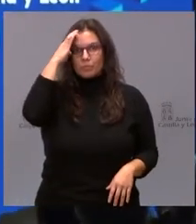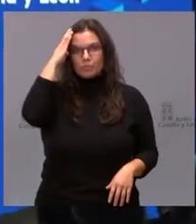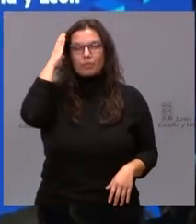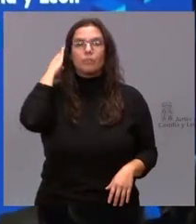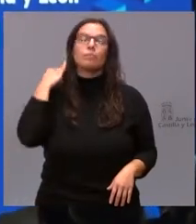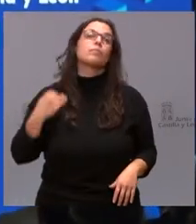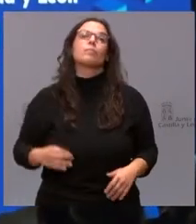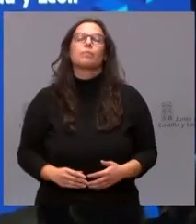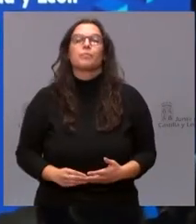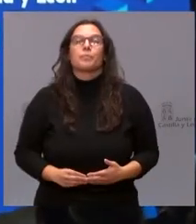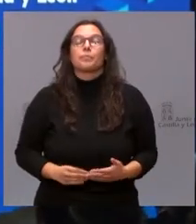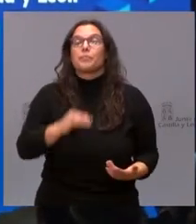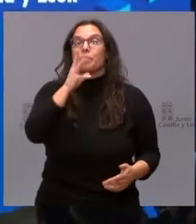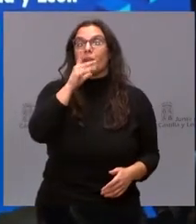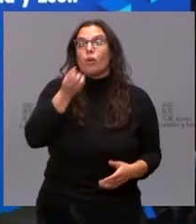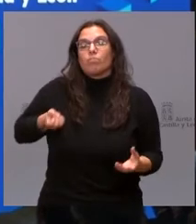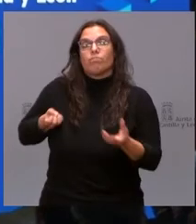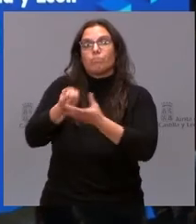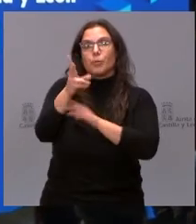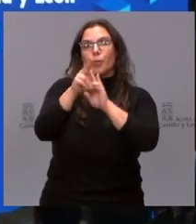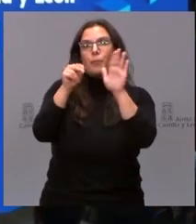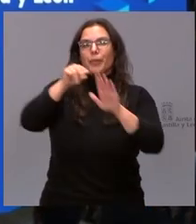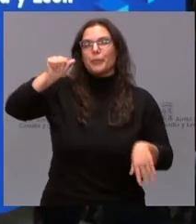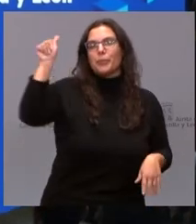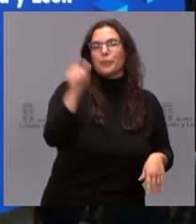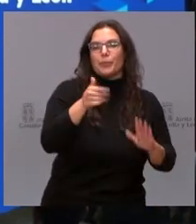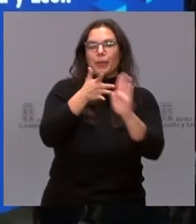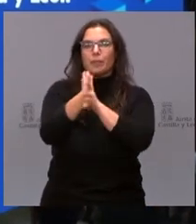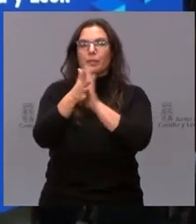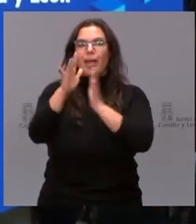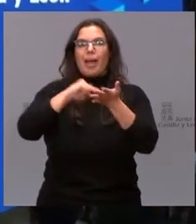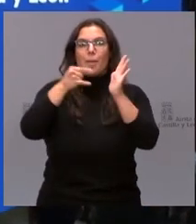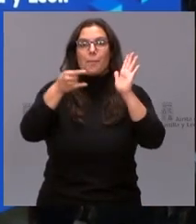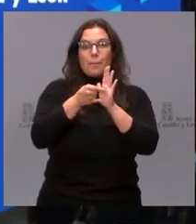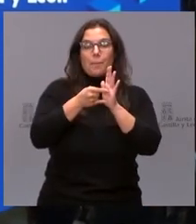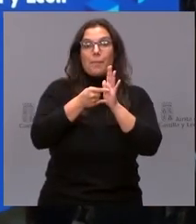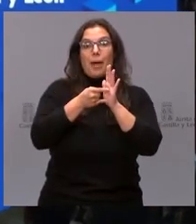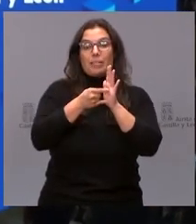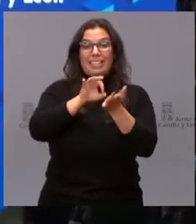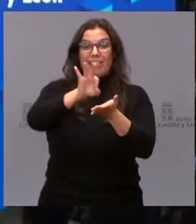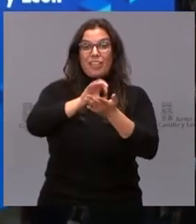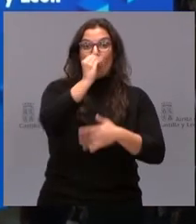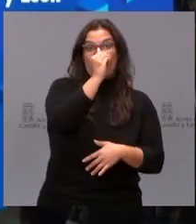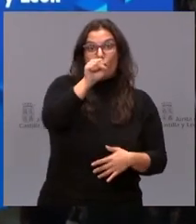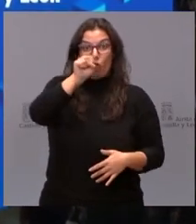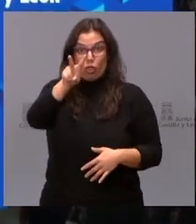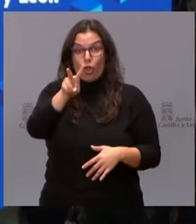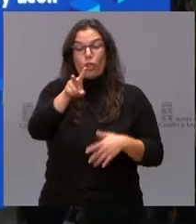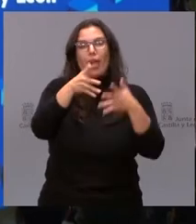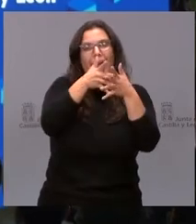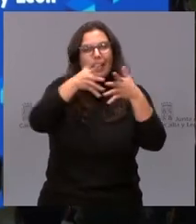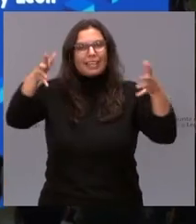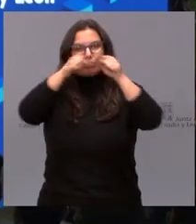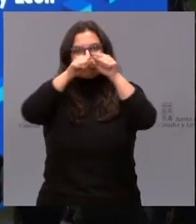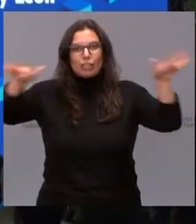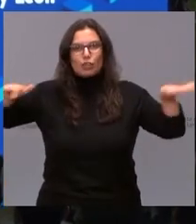A continuación, tendrá lugar la proyección de un vídeo explicativo del Plan de Expansión Rural del 012, una de las medidas contempladas en el